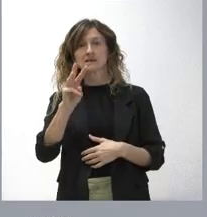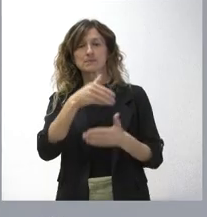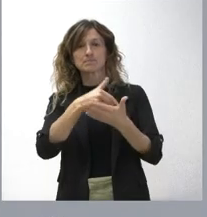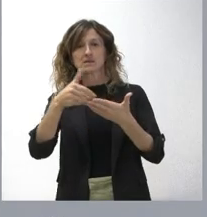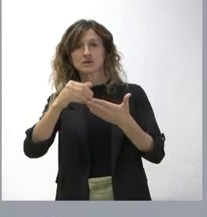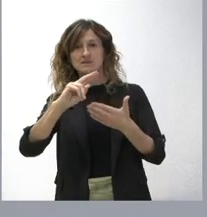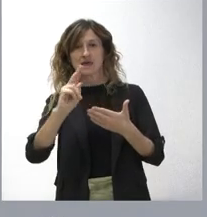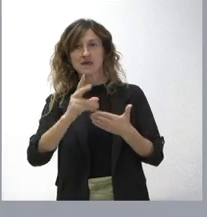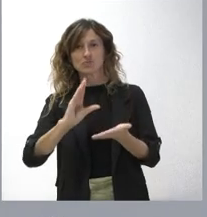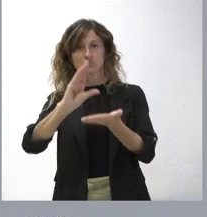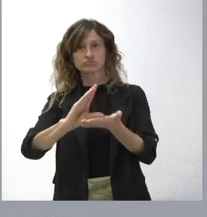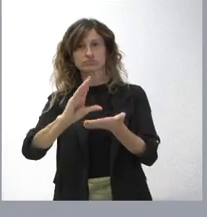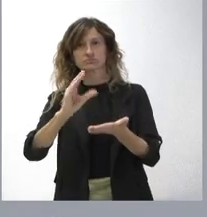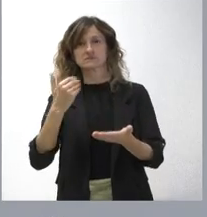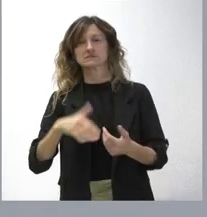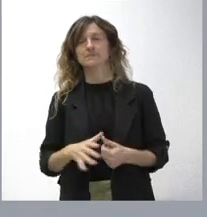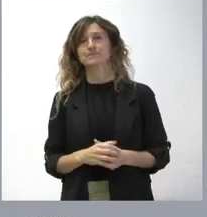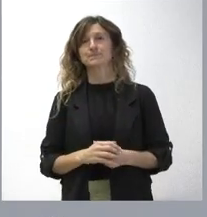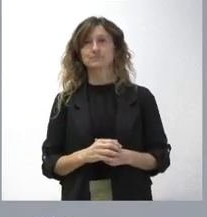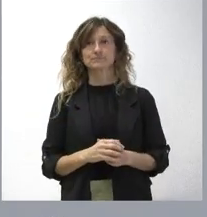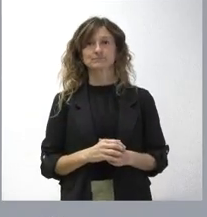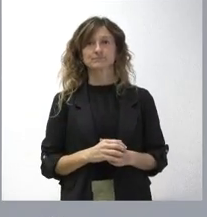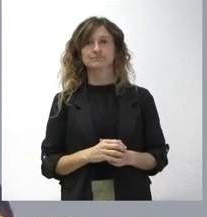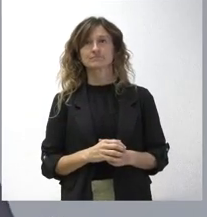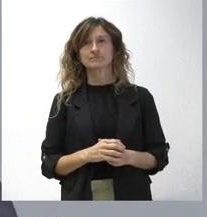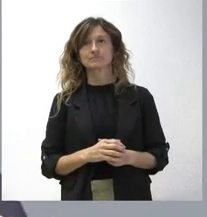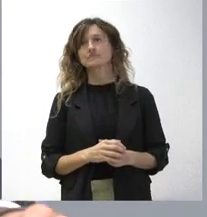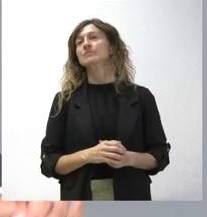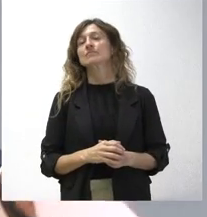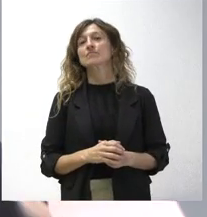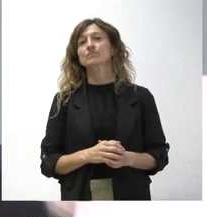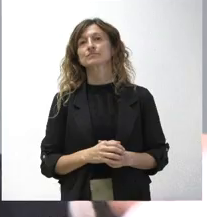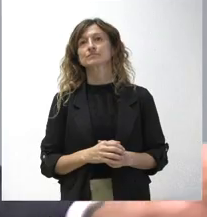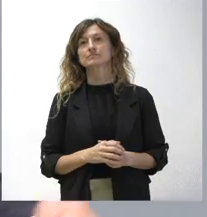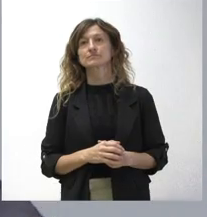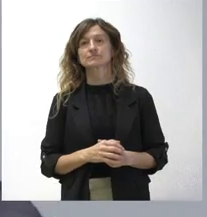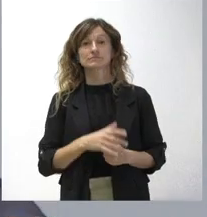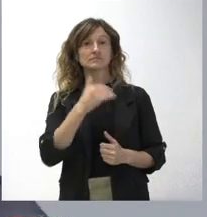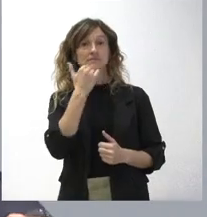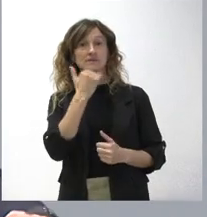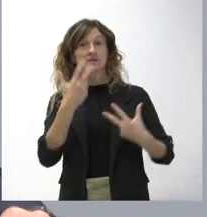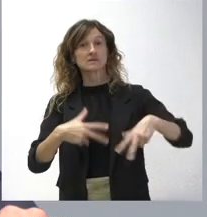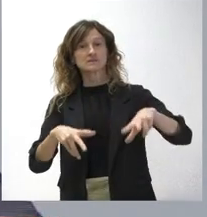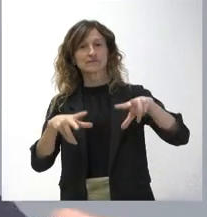de euros. Y ya por finalizar,